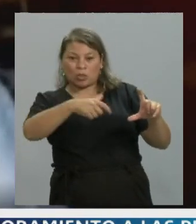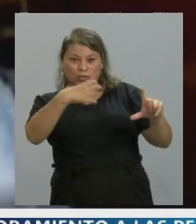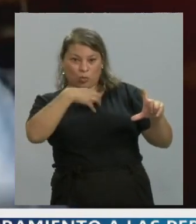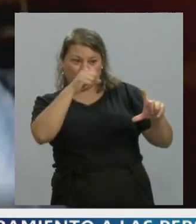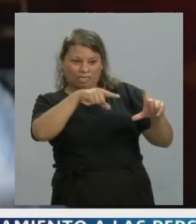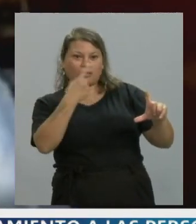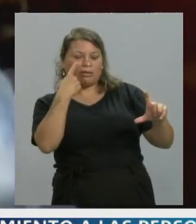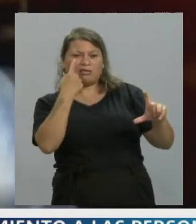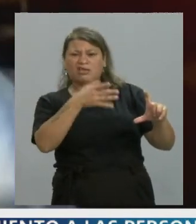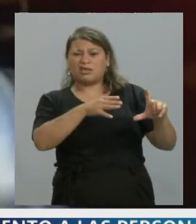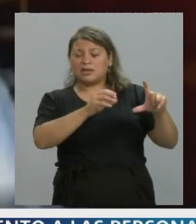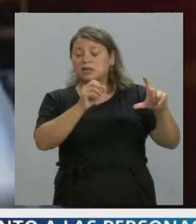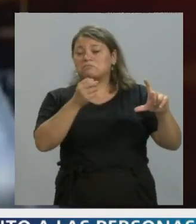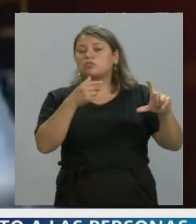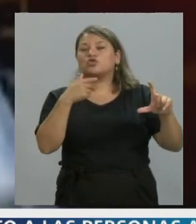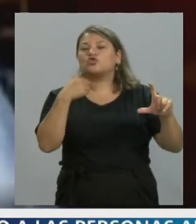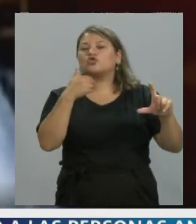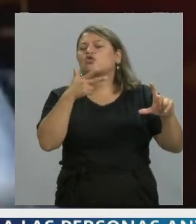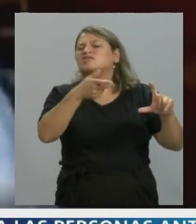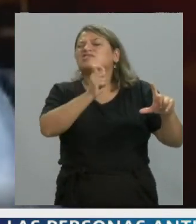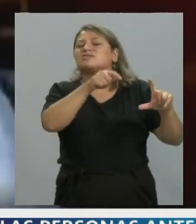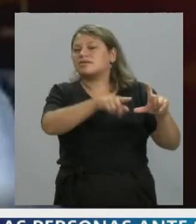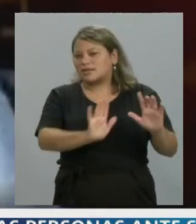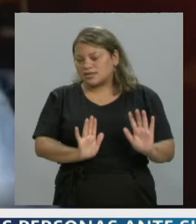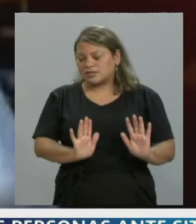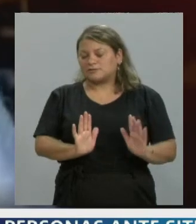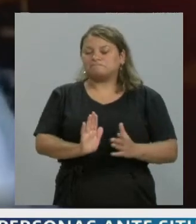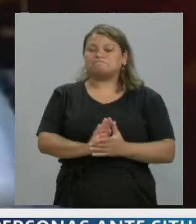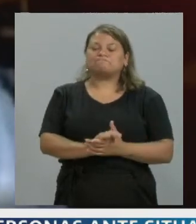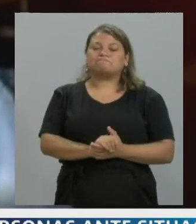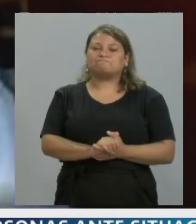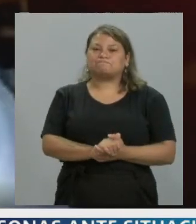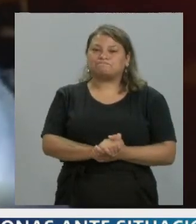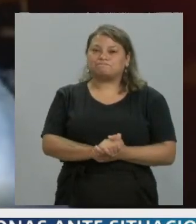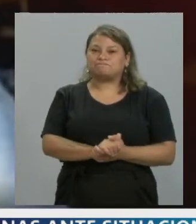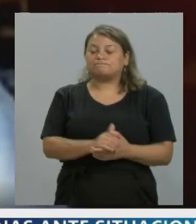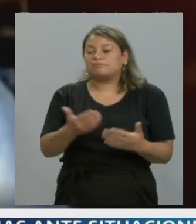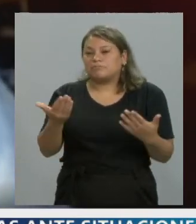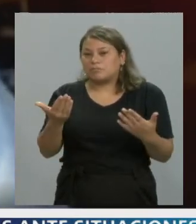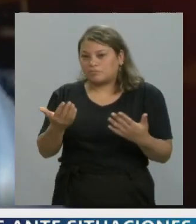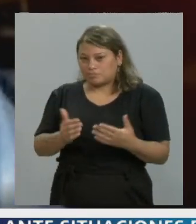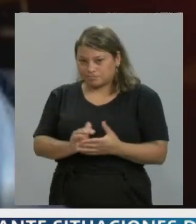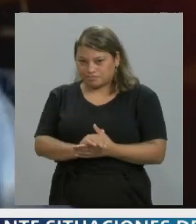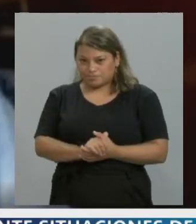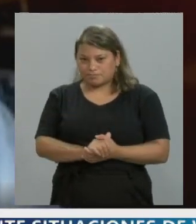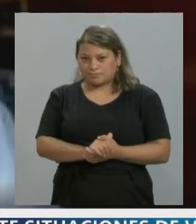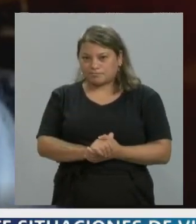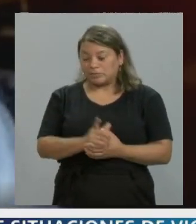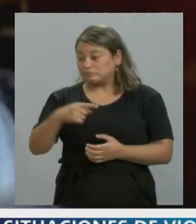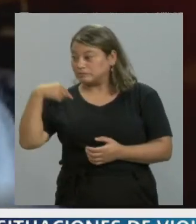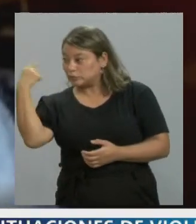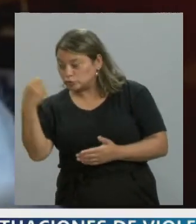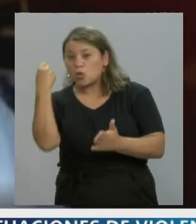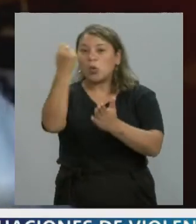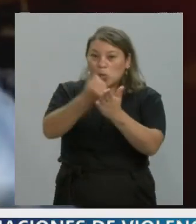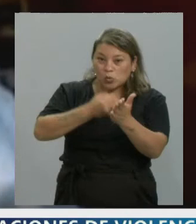Es lamentable. Es casi inmanejable, pero bueno, uno lucha para que se le